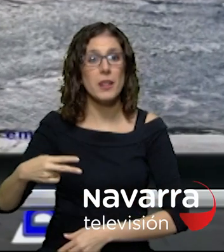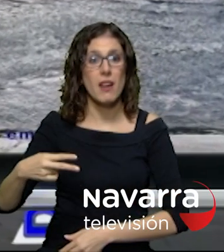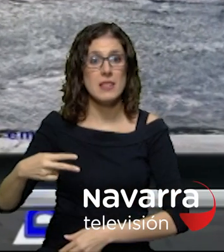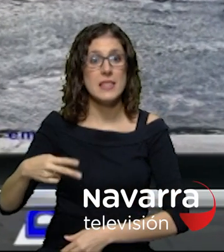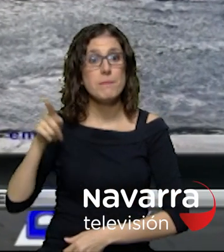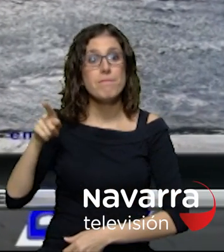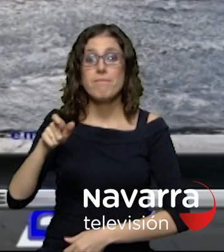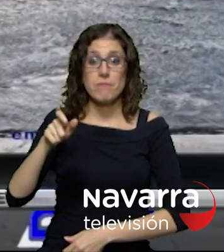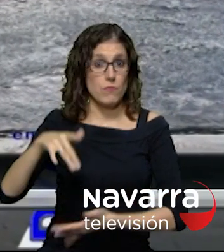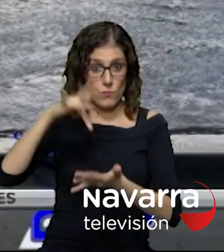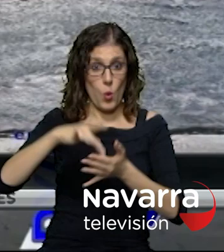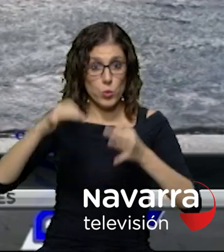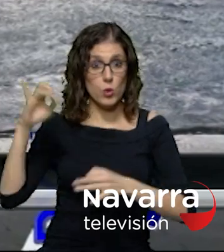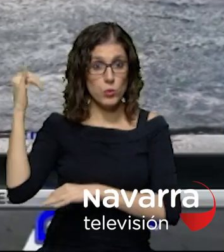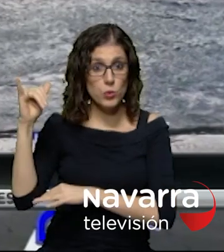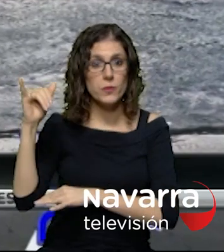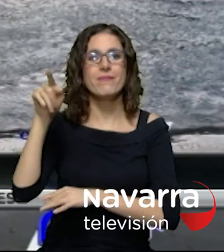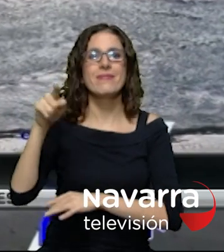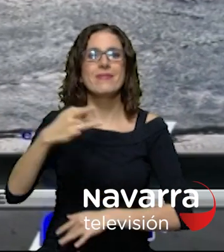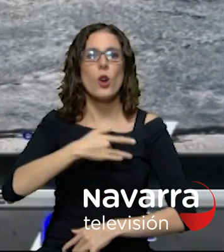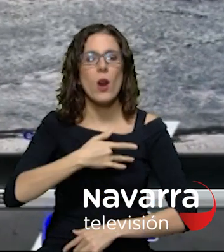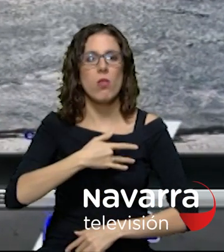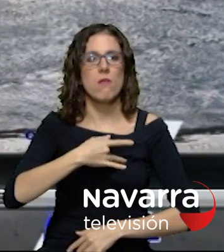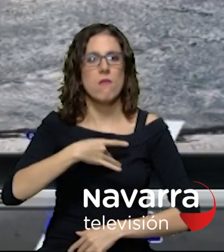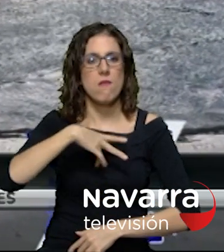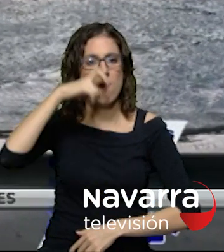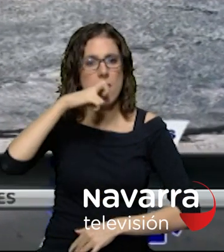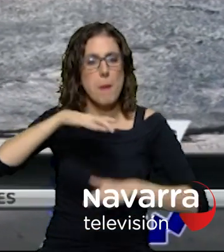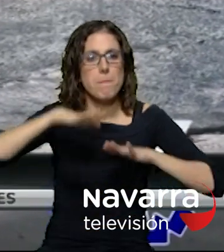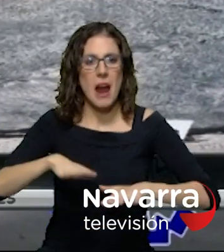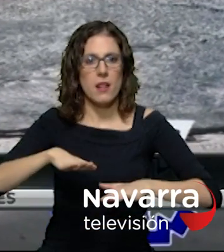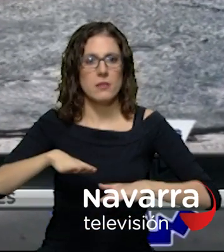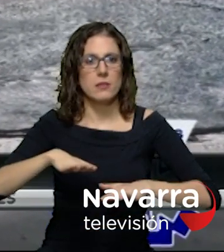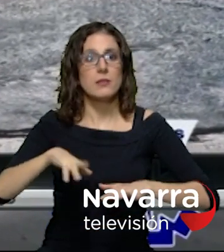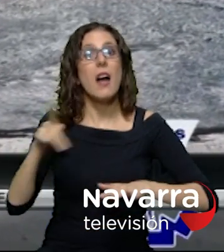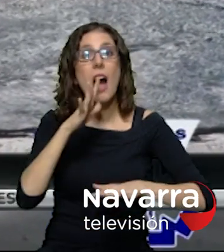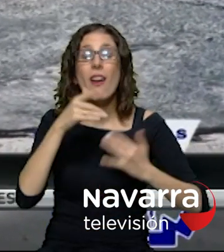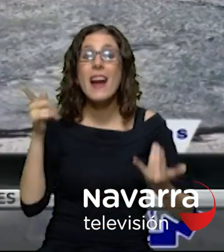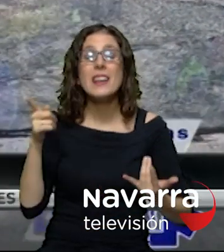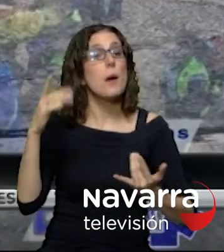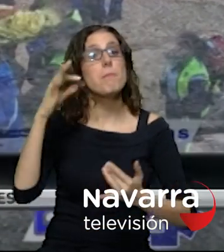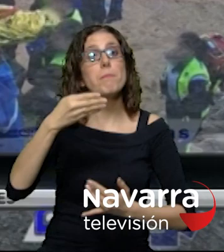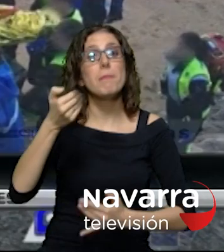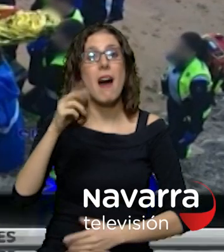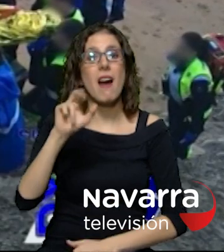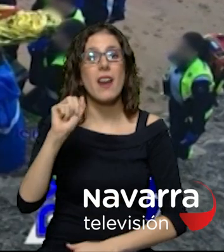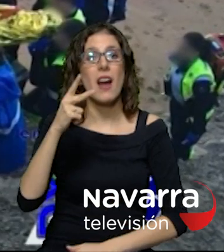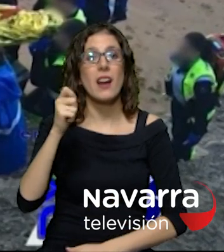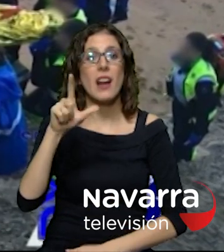ha sufrido una parada cardiorrespiratoria cuando practicaba surf está ingresado en el hospital de cruces en baracaldo